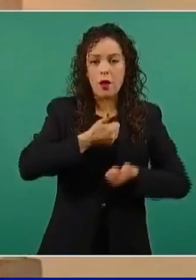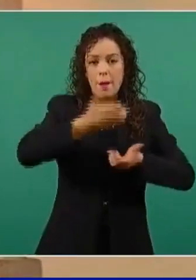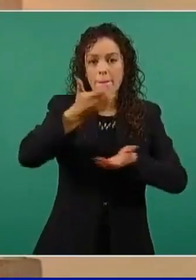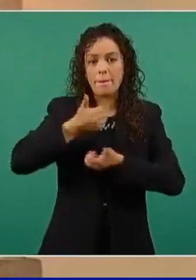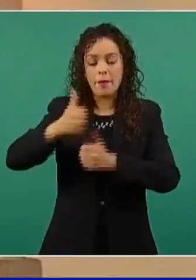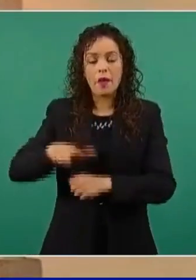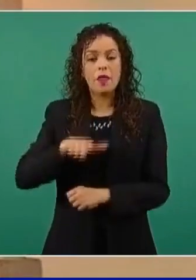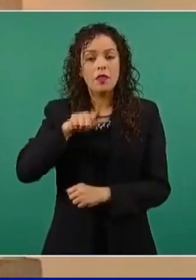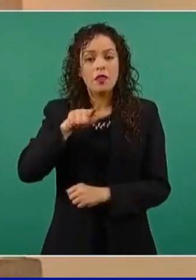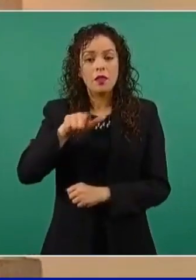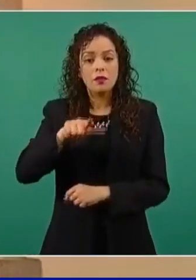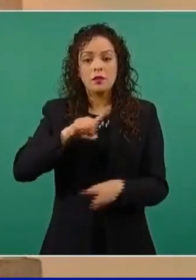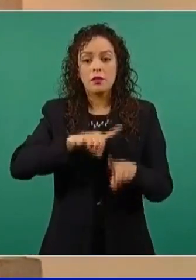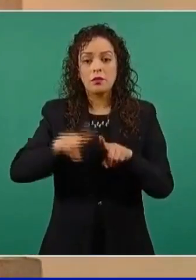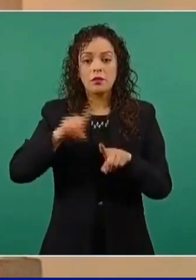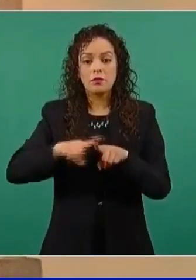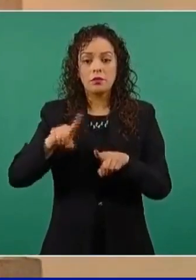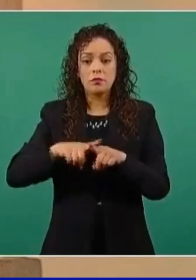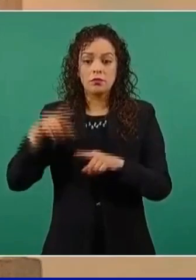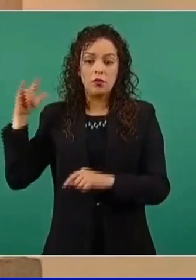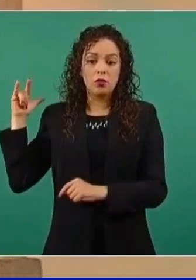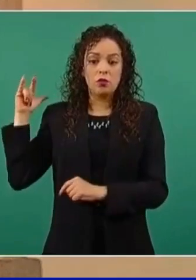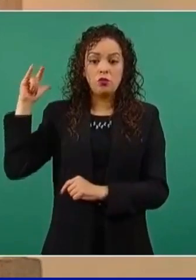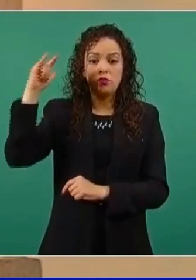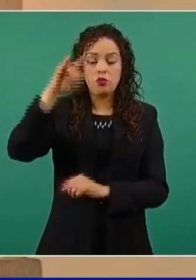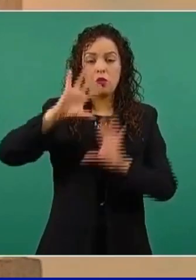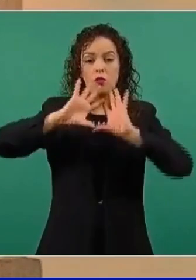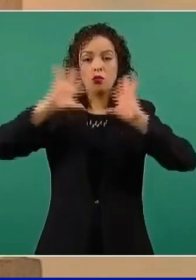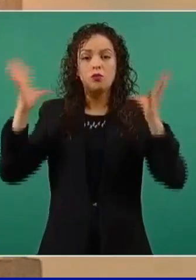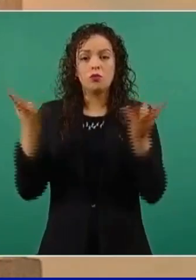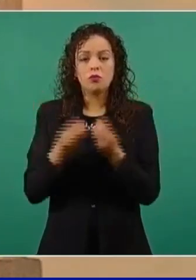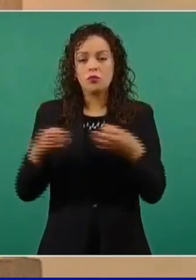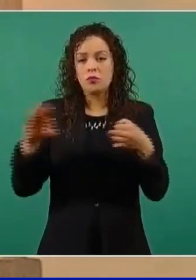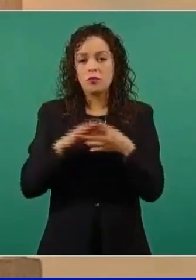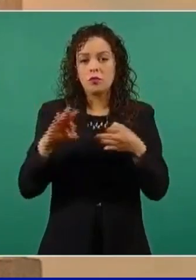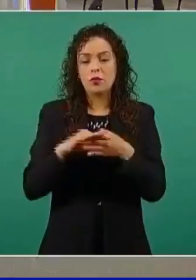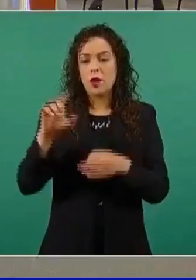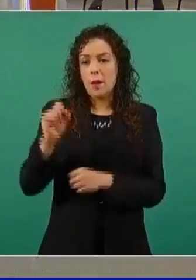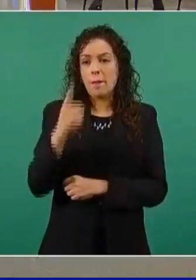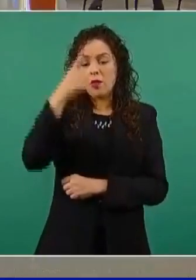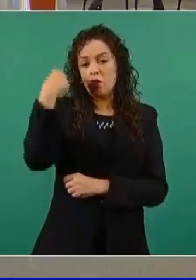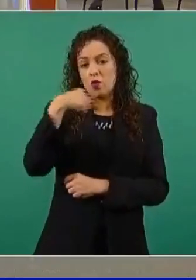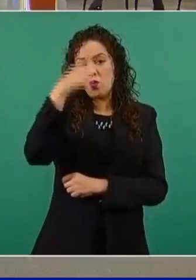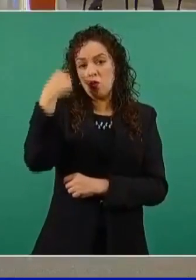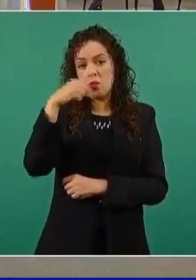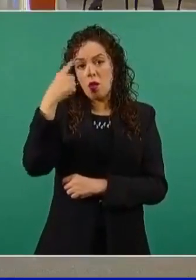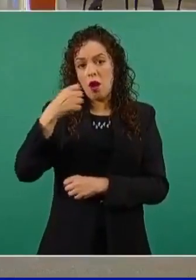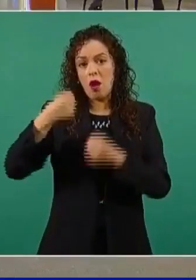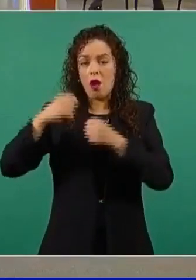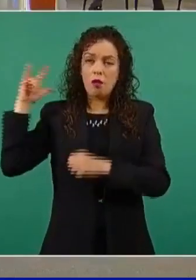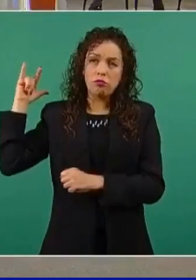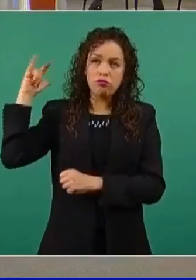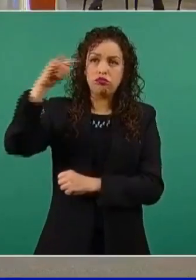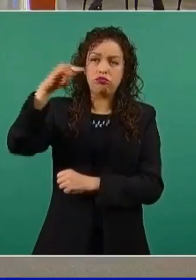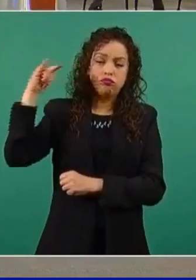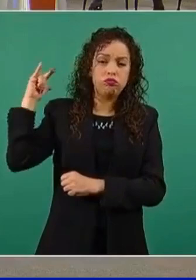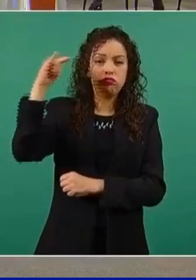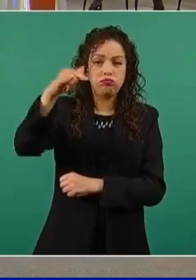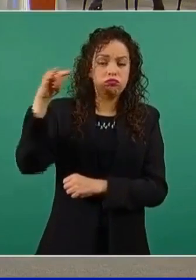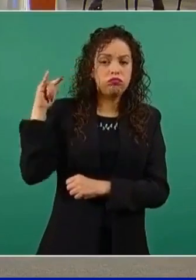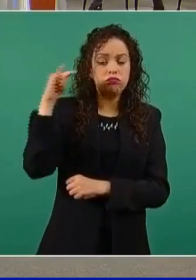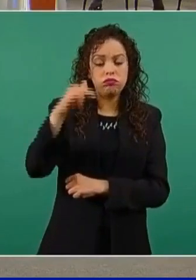17 operaciones aéreas con un total de casi 21 horas de vuelo. El total